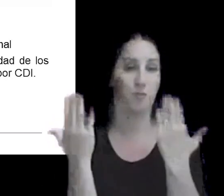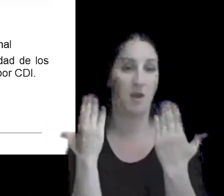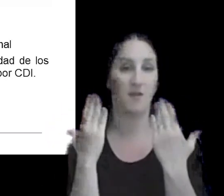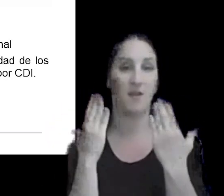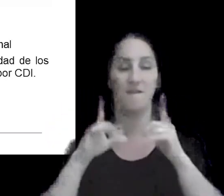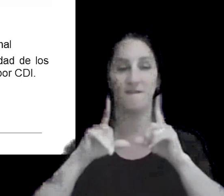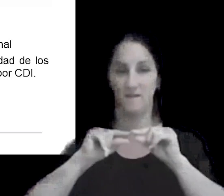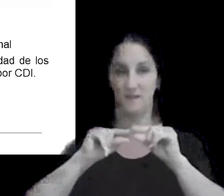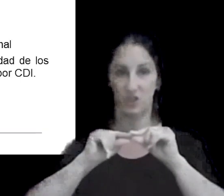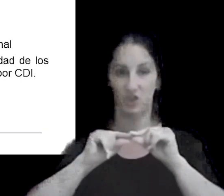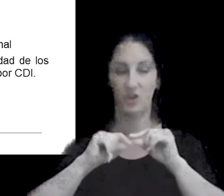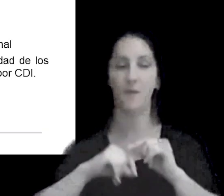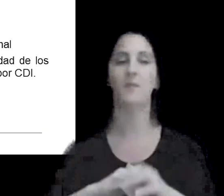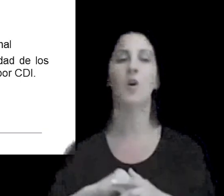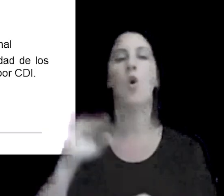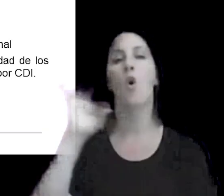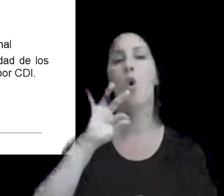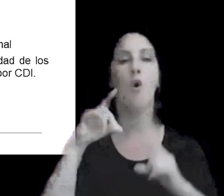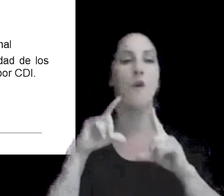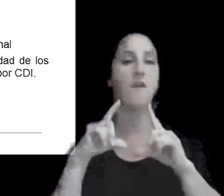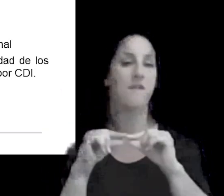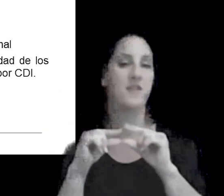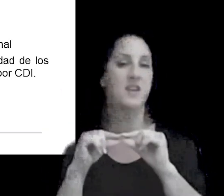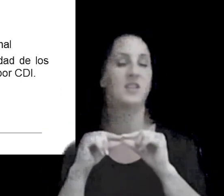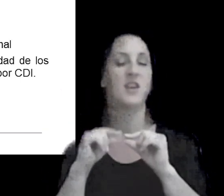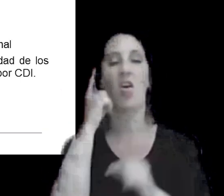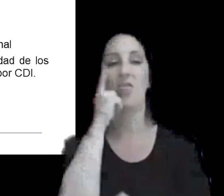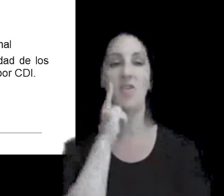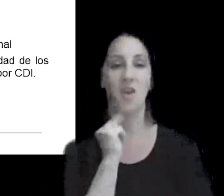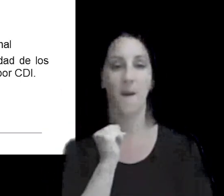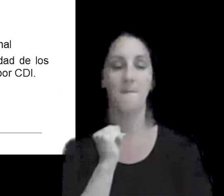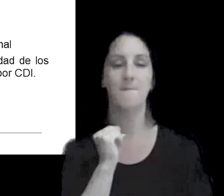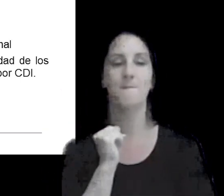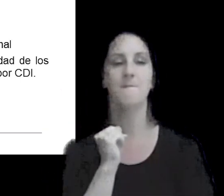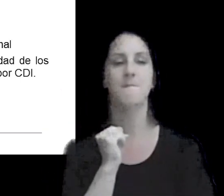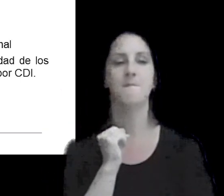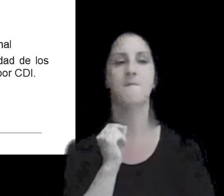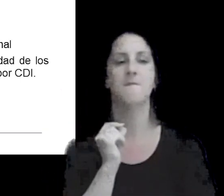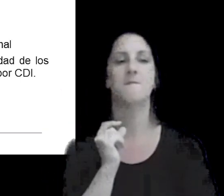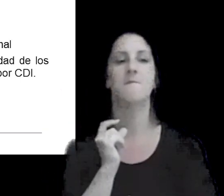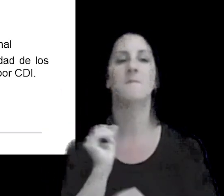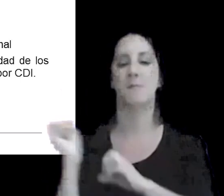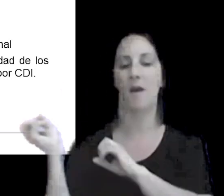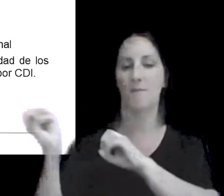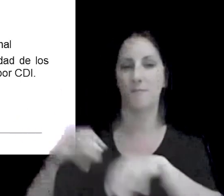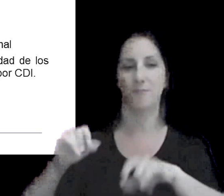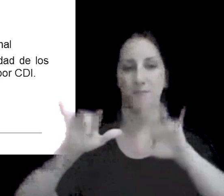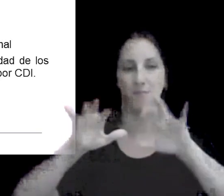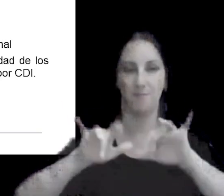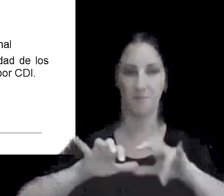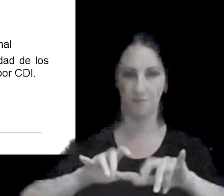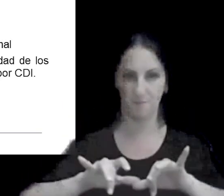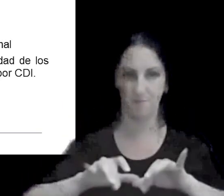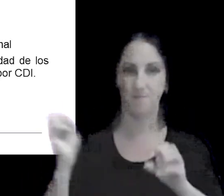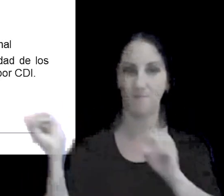concertación o a fecha del día de carga de la mercadería a fecha de embarque